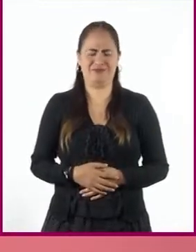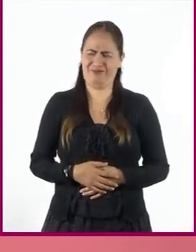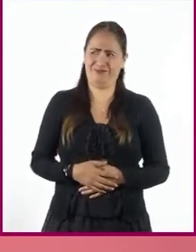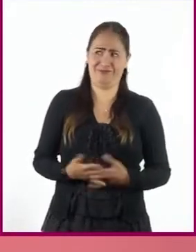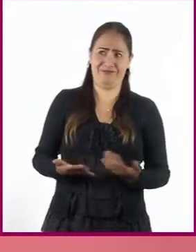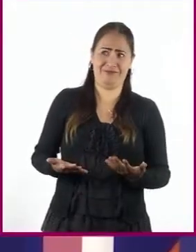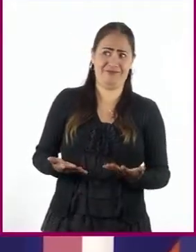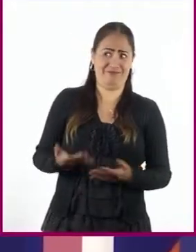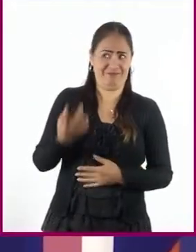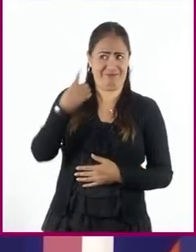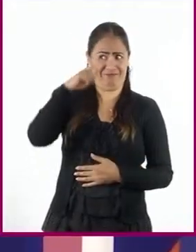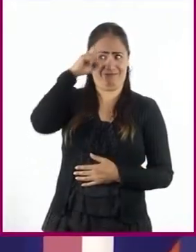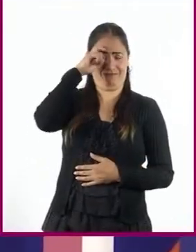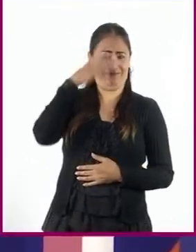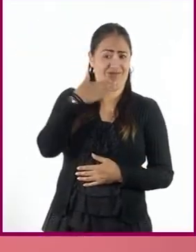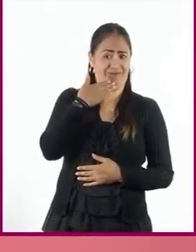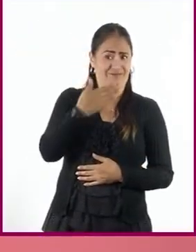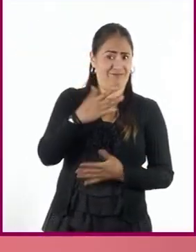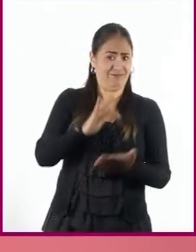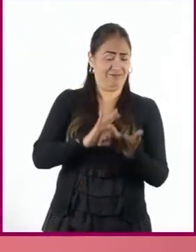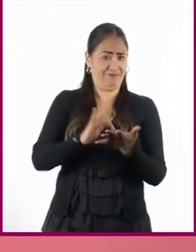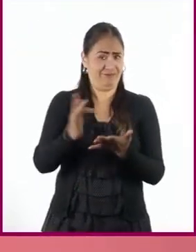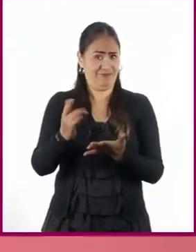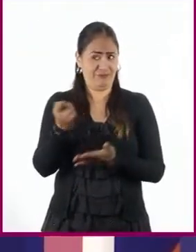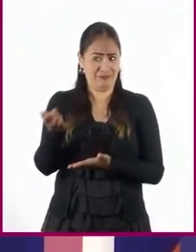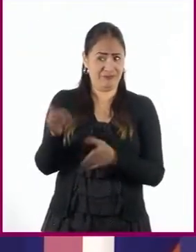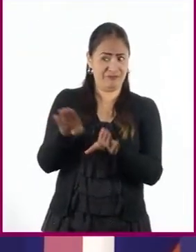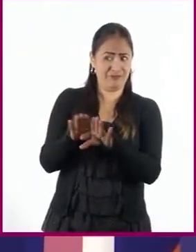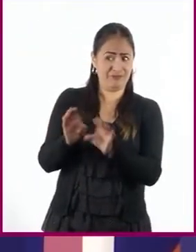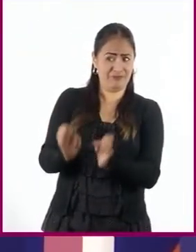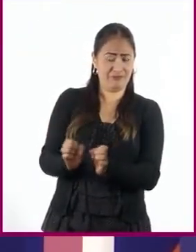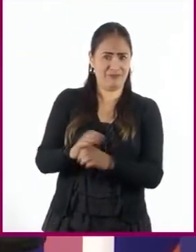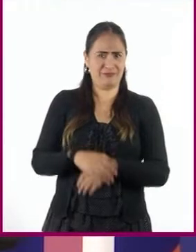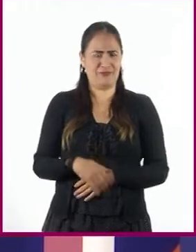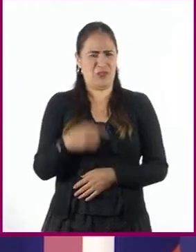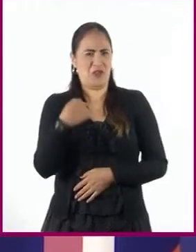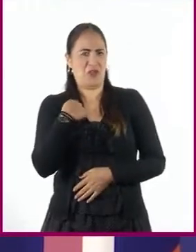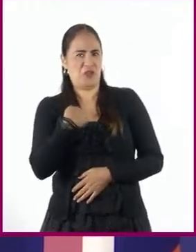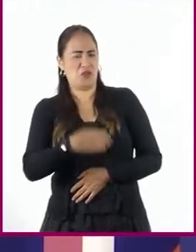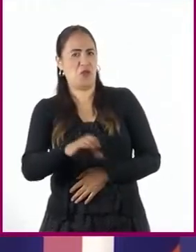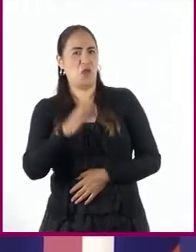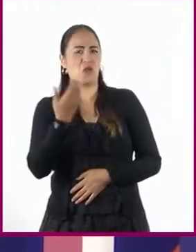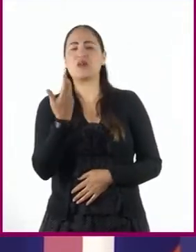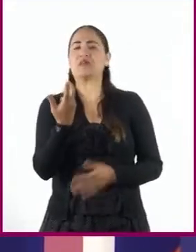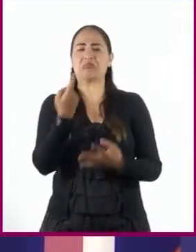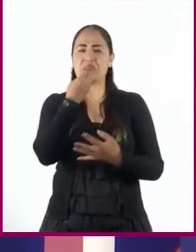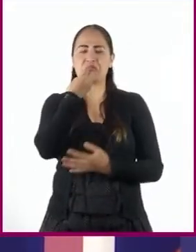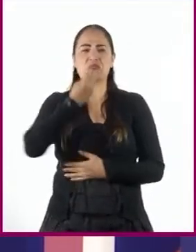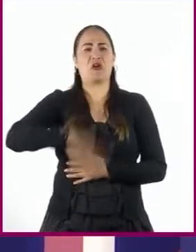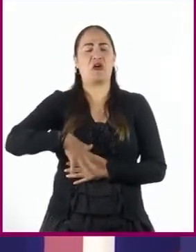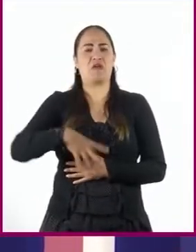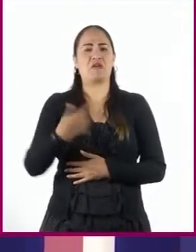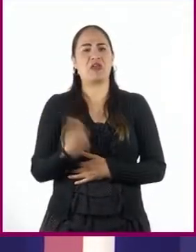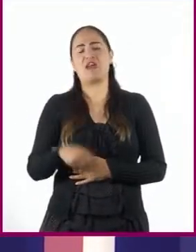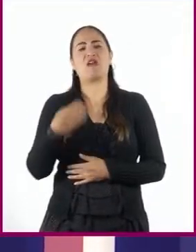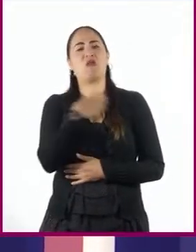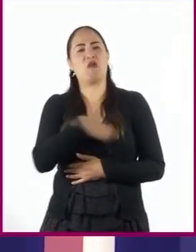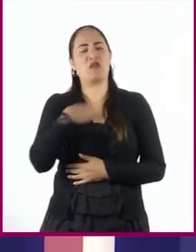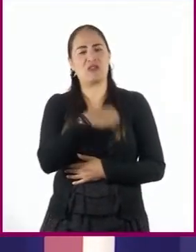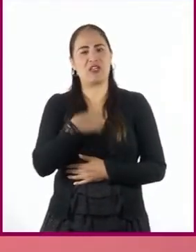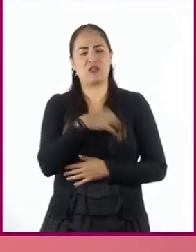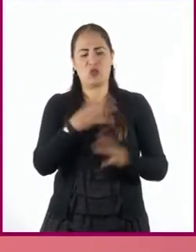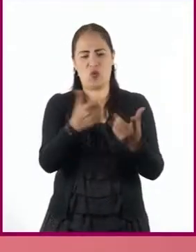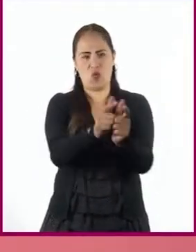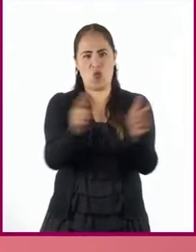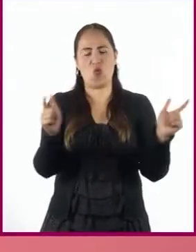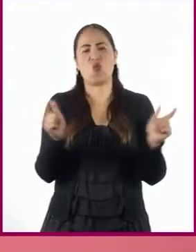Este, bien, muchas gracias. Estoy bien. ¿Tú cómo estás? ¡Oh, es a todo dar! ¡Súper contento de estar otra vez acá con la banda! ¿A poco no?